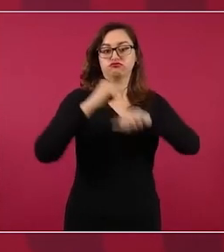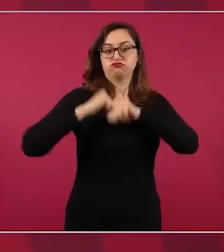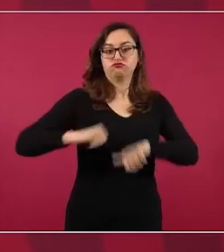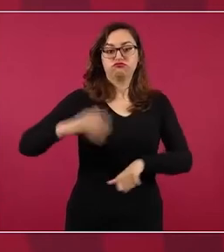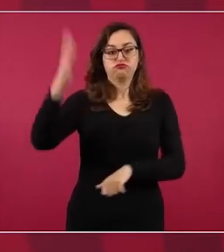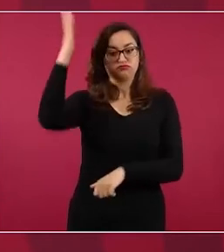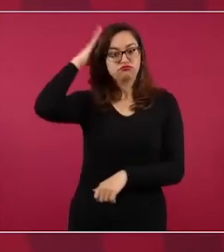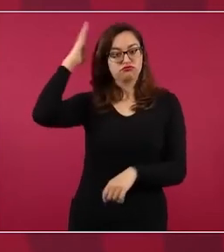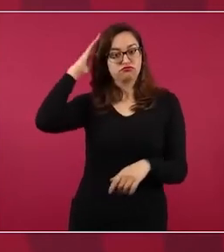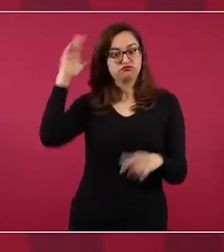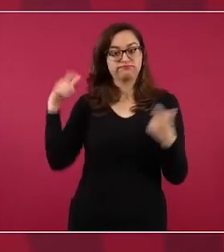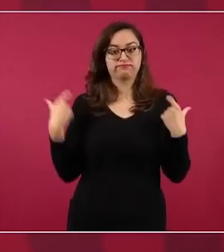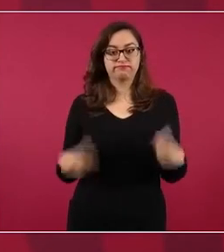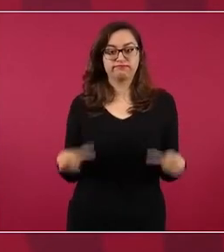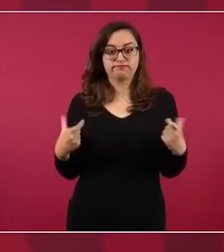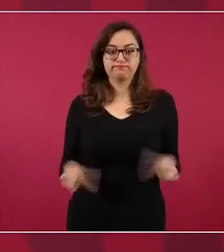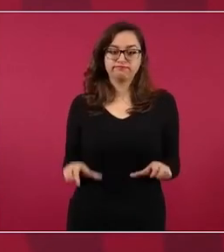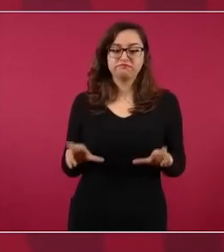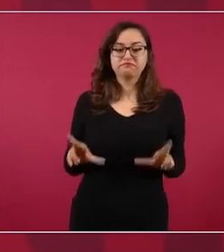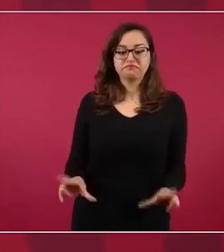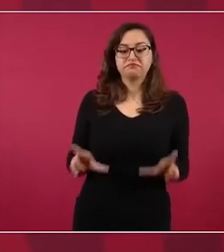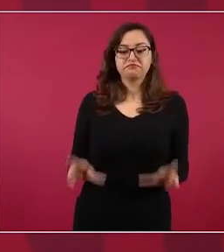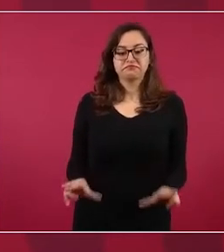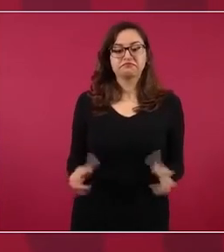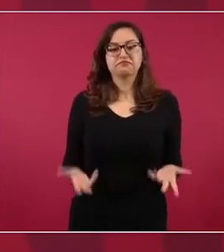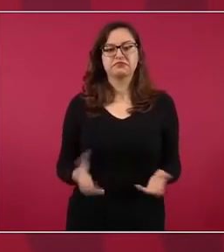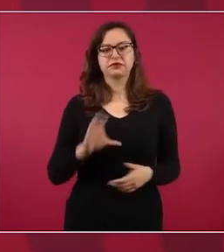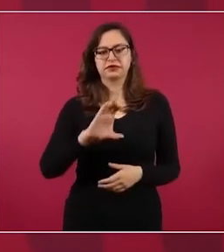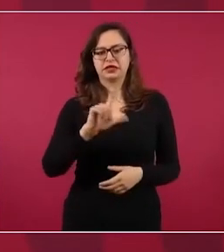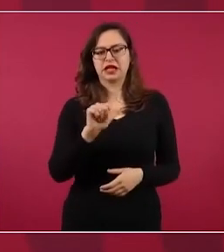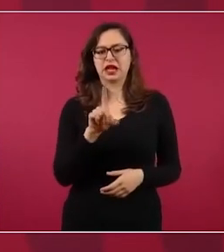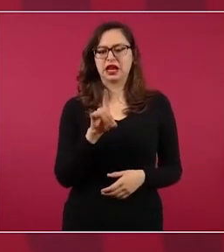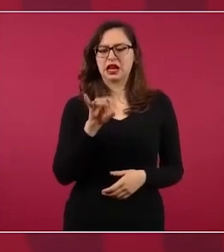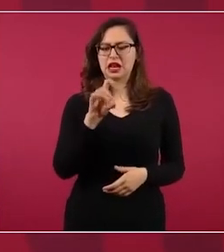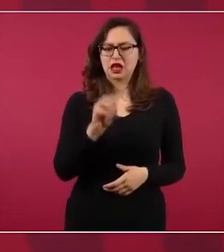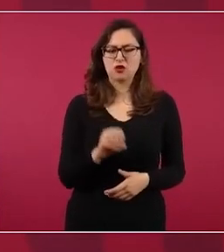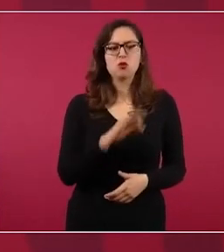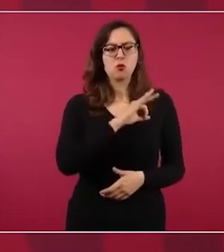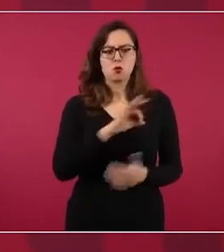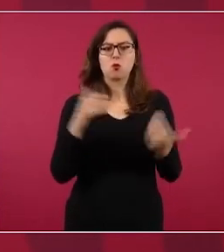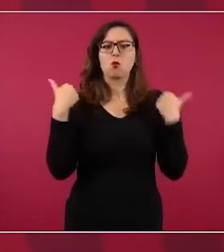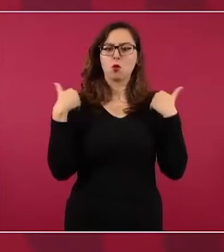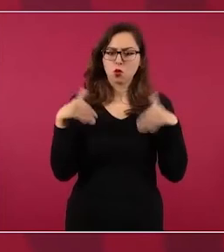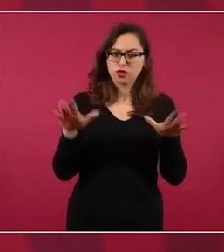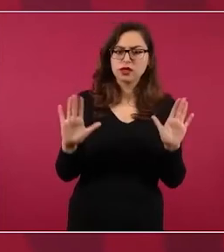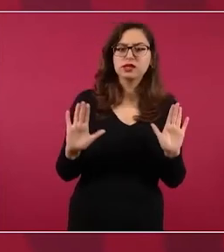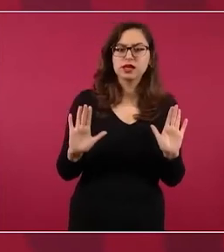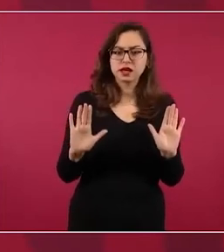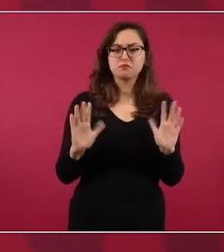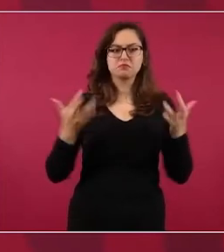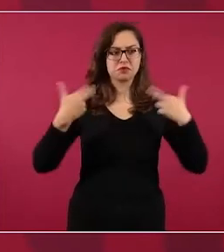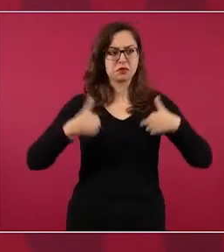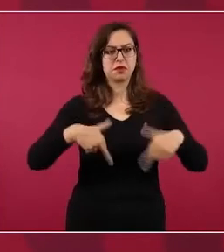Claudio es uno que representa también, ¿no? A los de arriba.